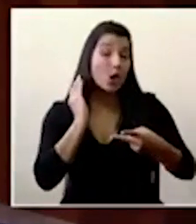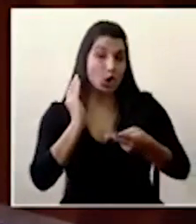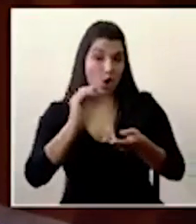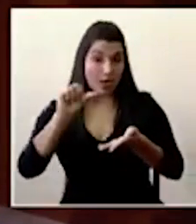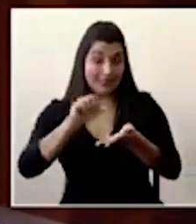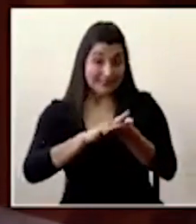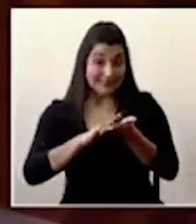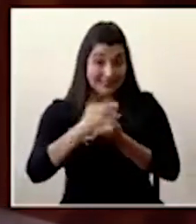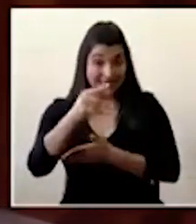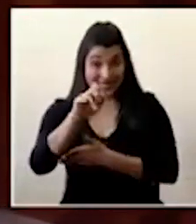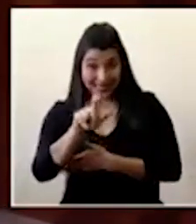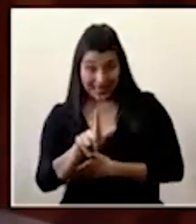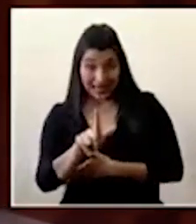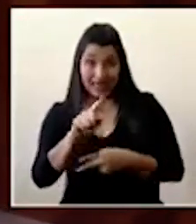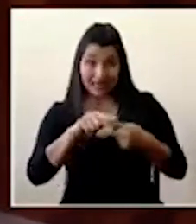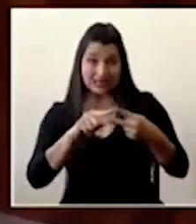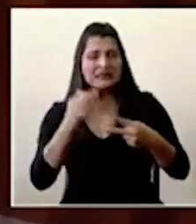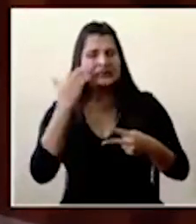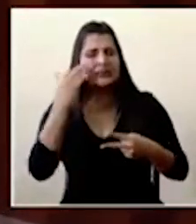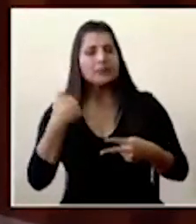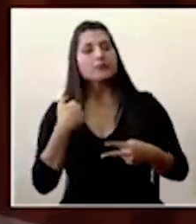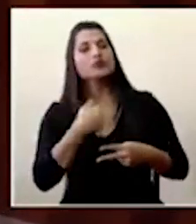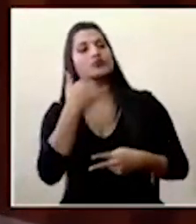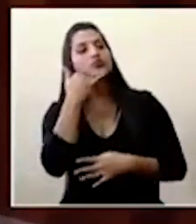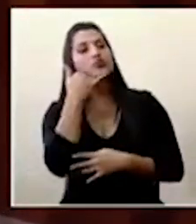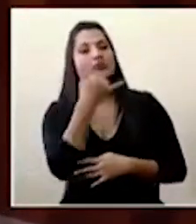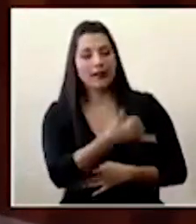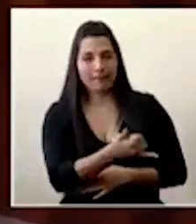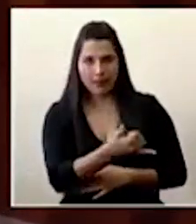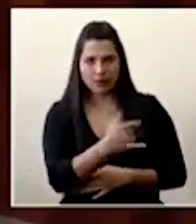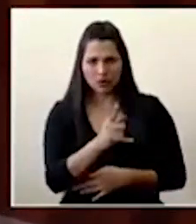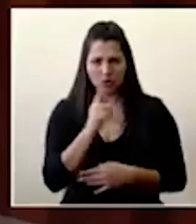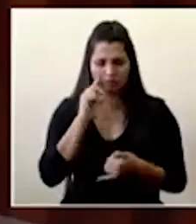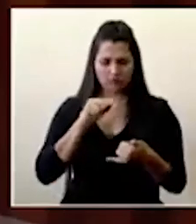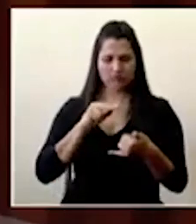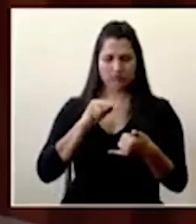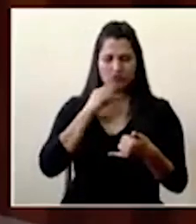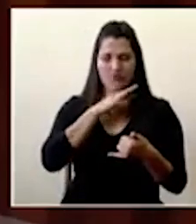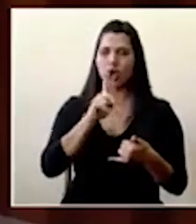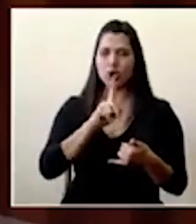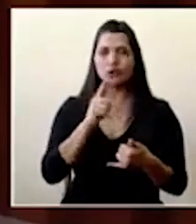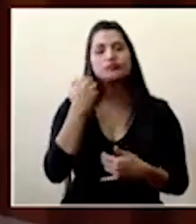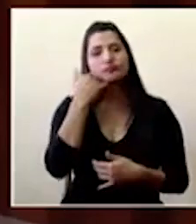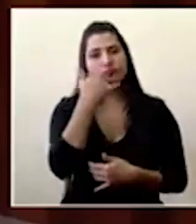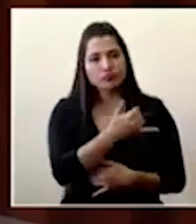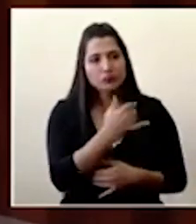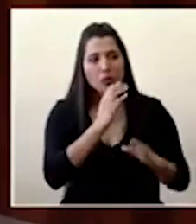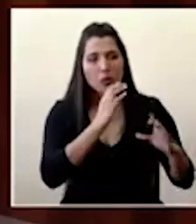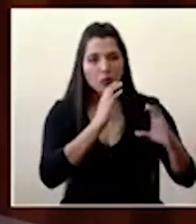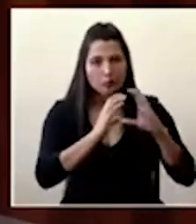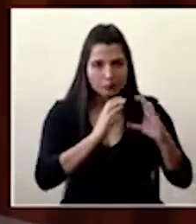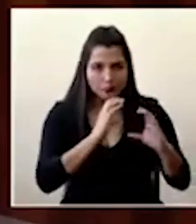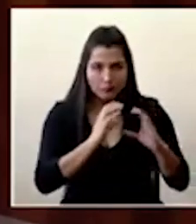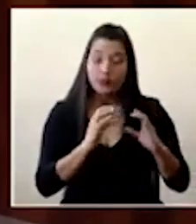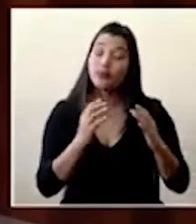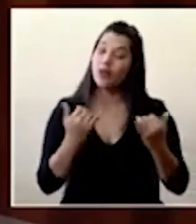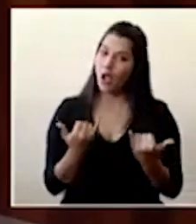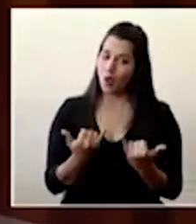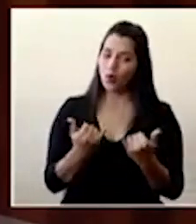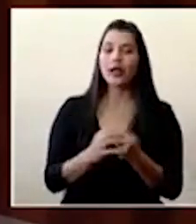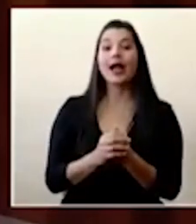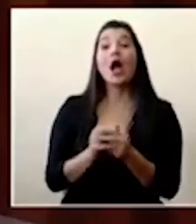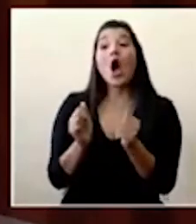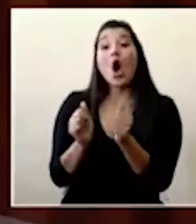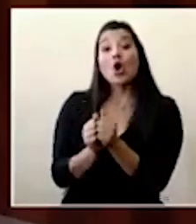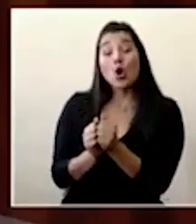además, probablemente los llamamos directamente desde el despacho. Con las MIPIMES hemos creado, bueno, una